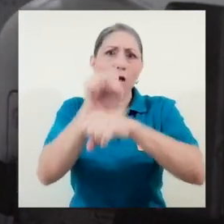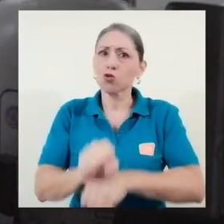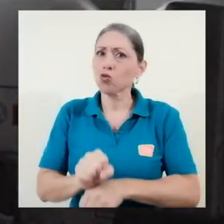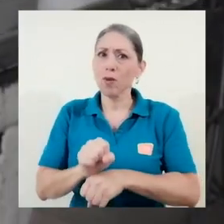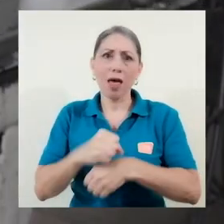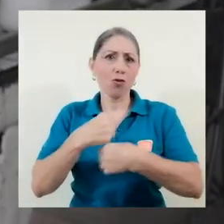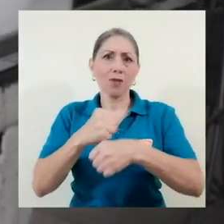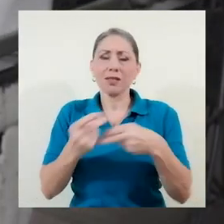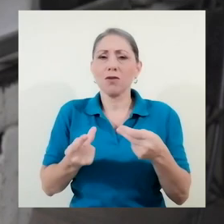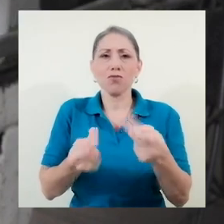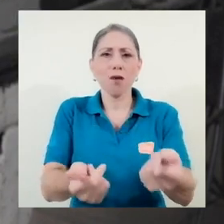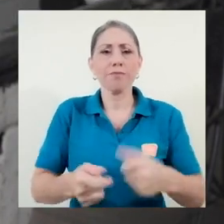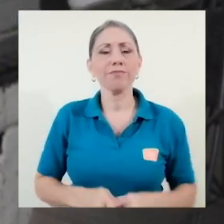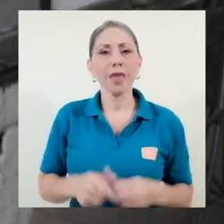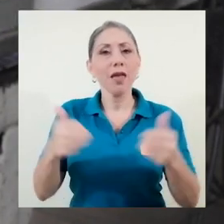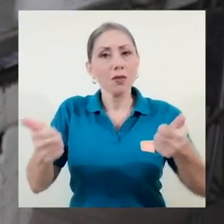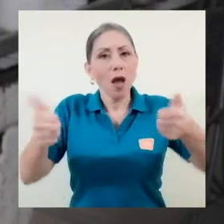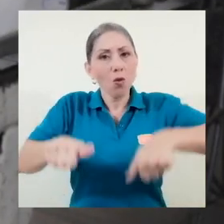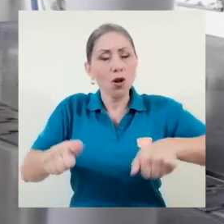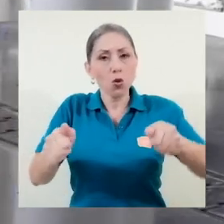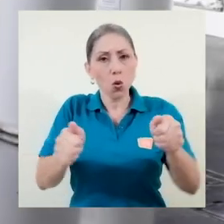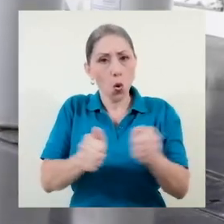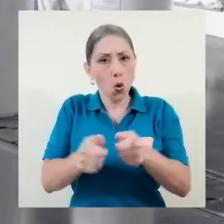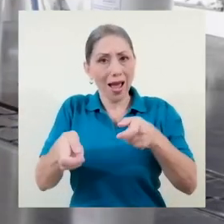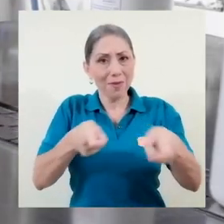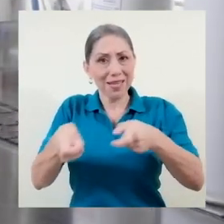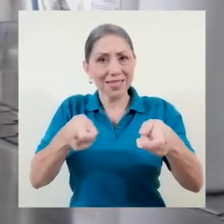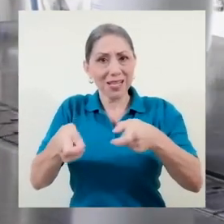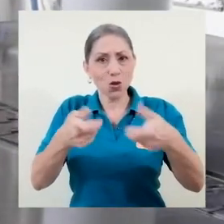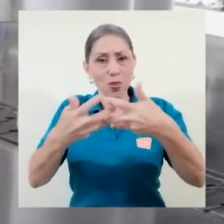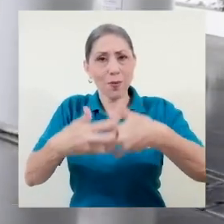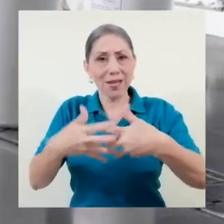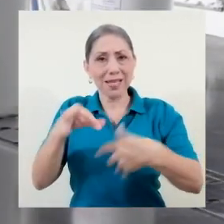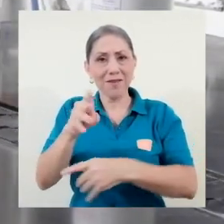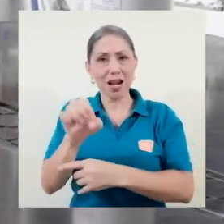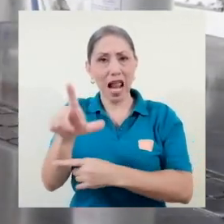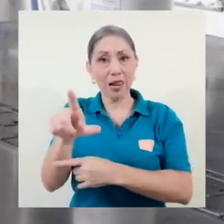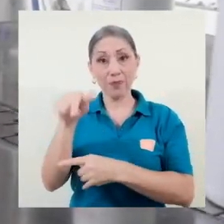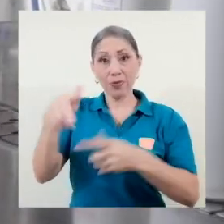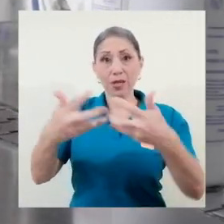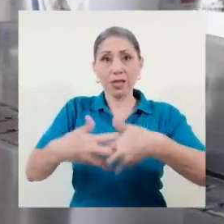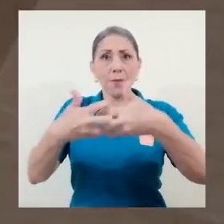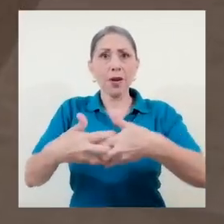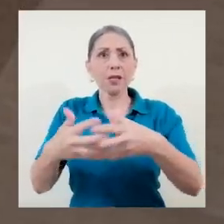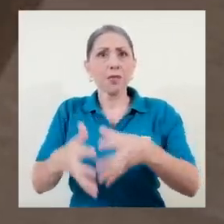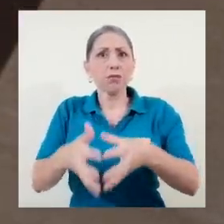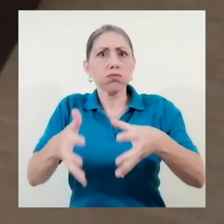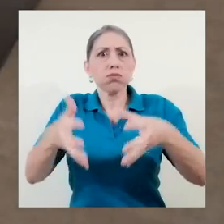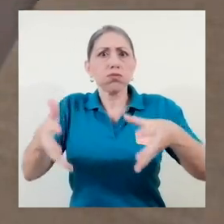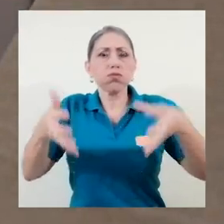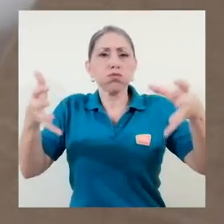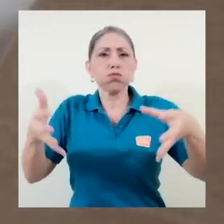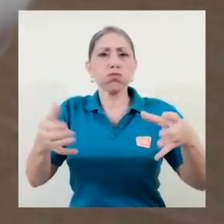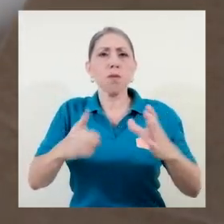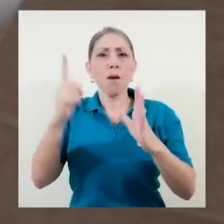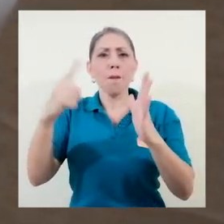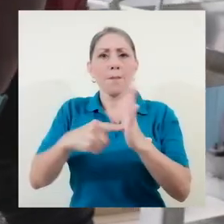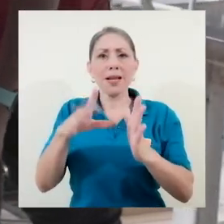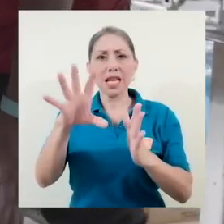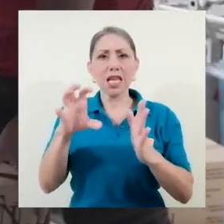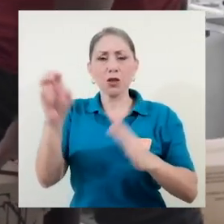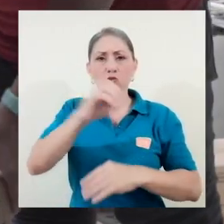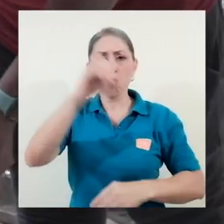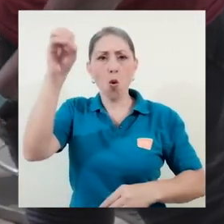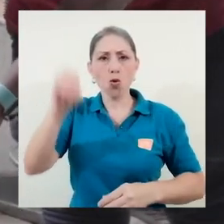hacerlo de la noche a la mañana. Y es que de acuerdo con la administración de la FANAL, la empresa experimentó un aumento de hasta un 1